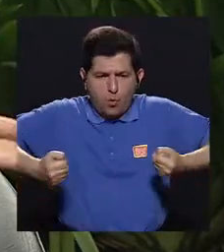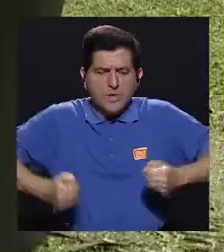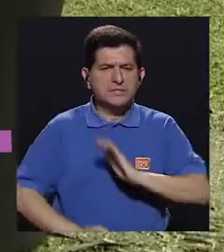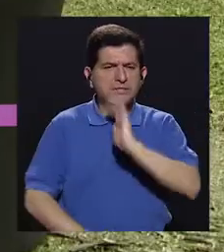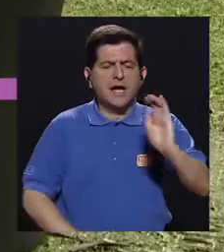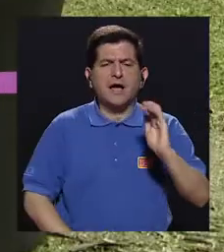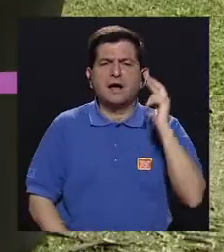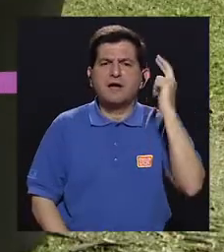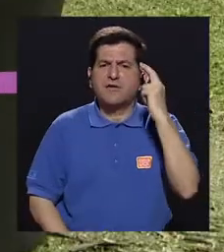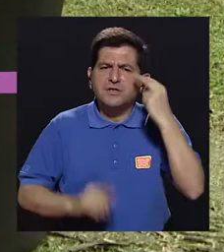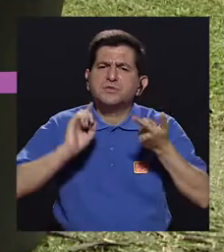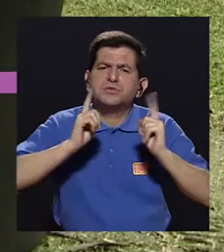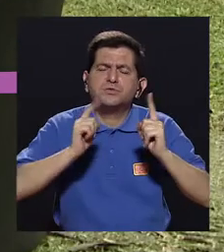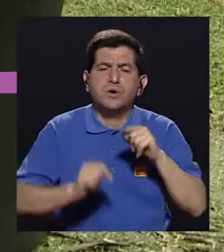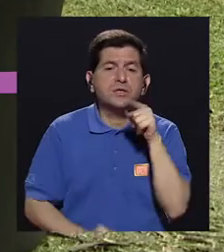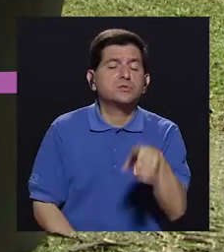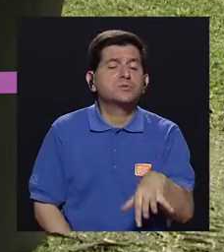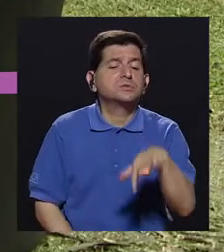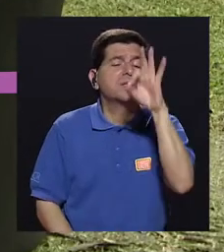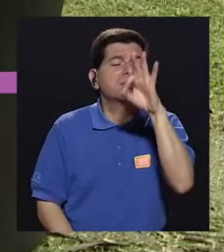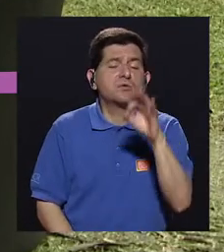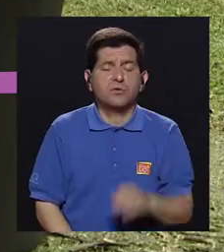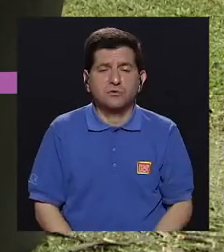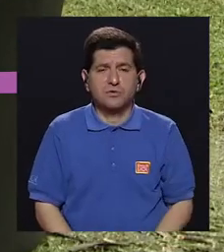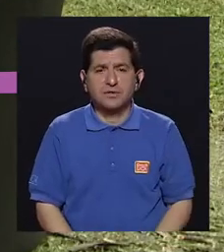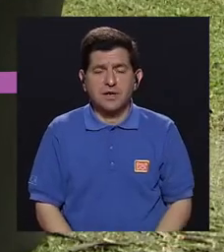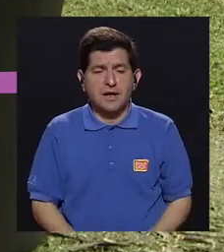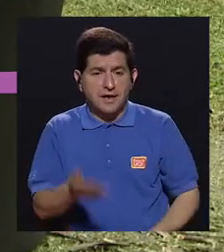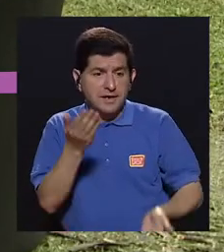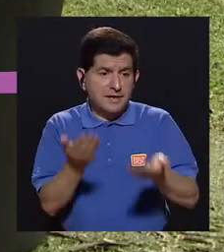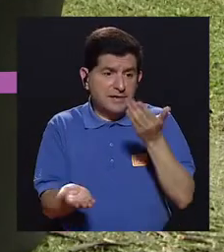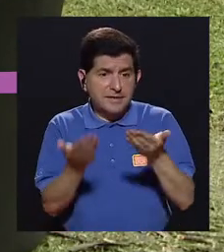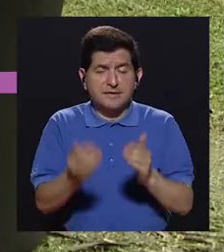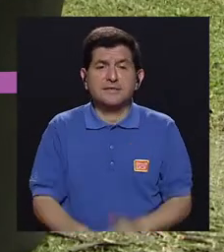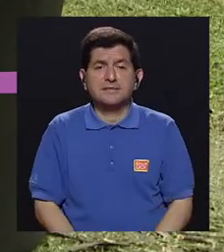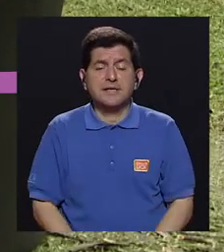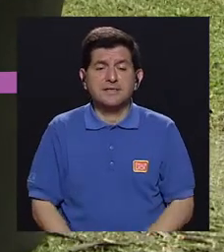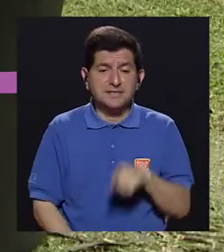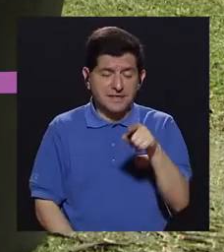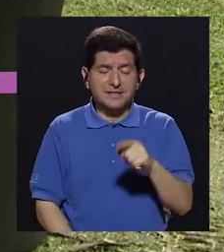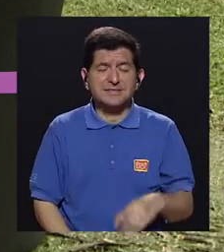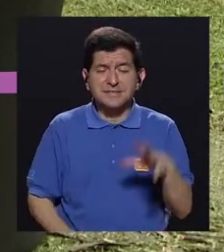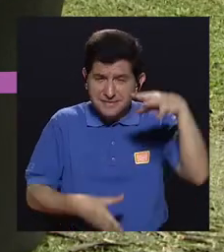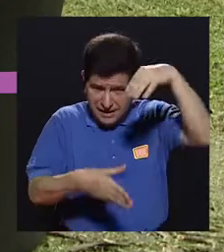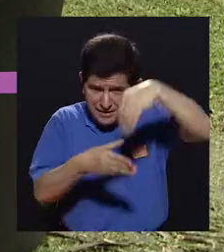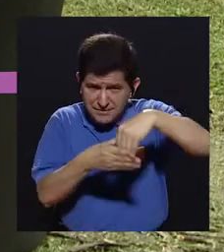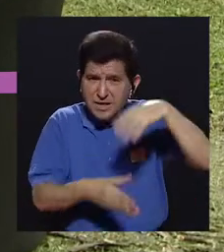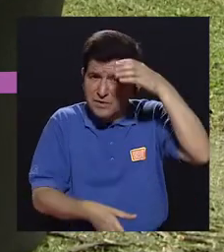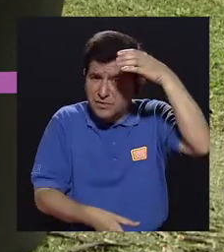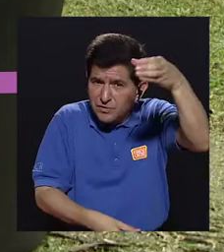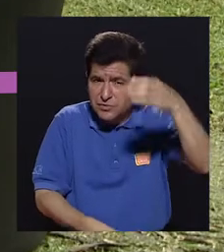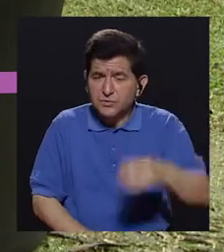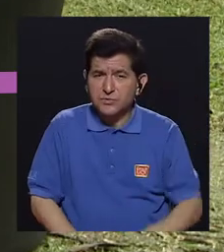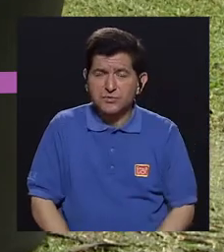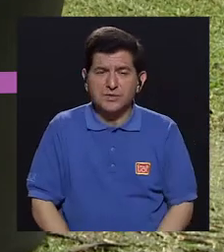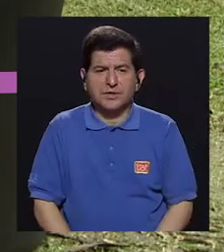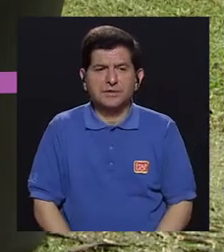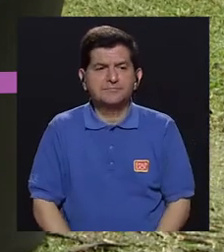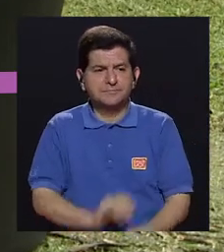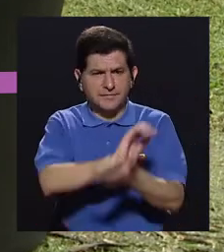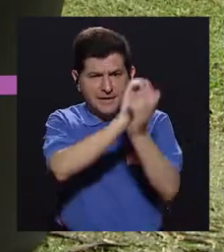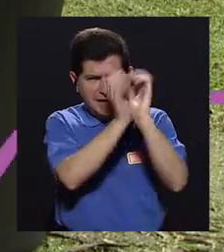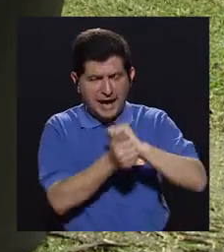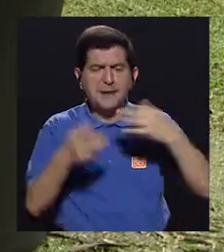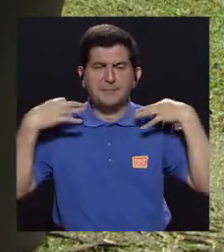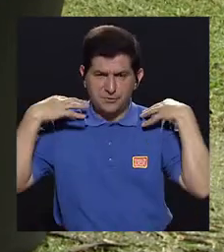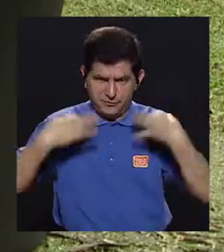Sí. Y sobre todo, ¿qué causas han encontrado ustedes que son prácticas? Porque esto trasciende mucho nuestra cultura, ¿verdad? Sí. Bueno,